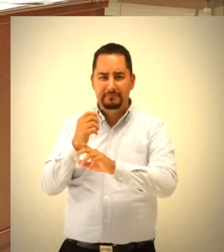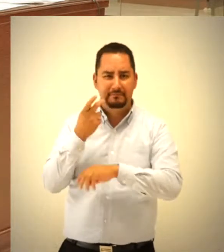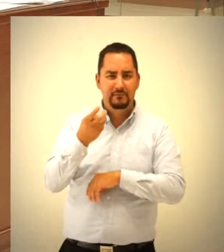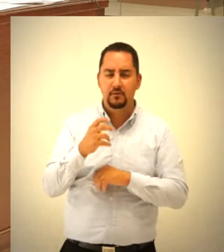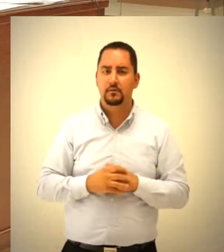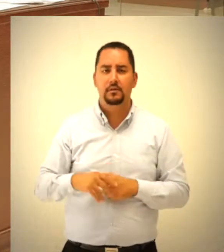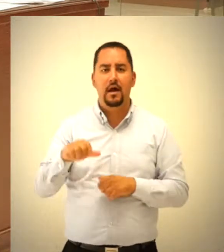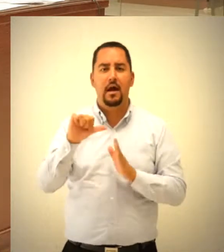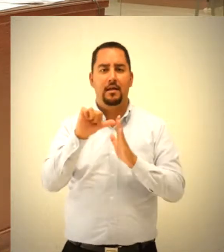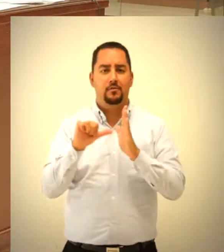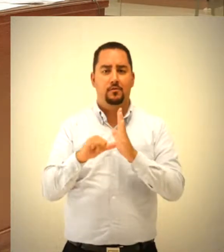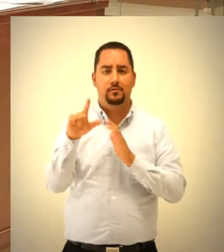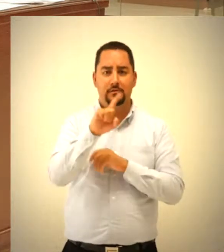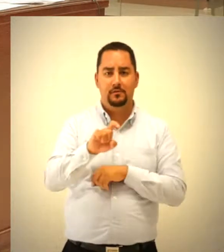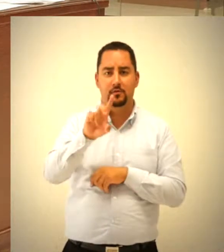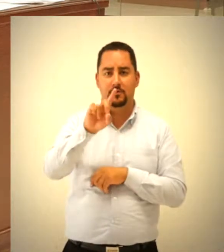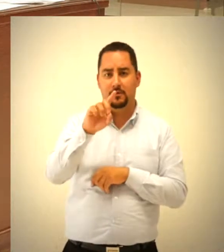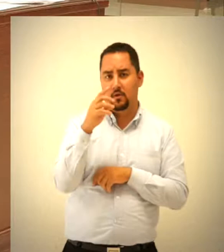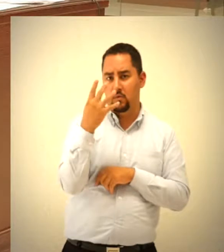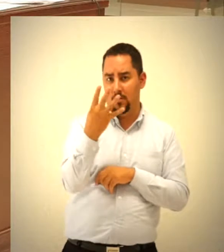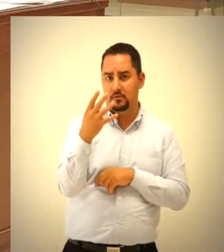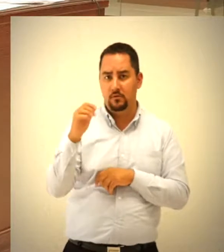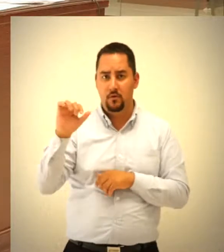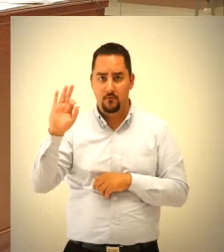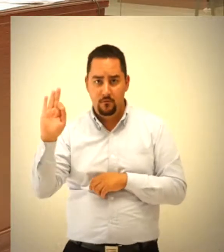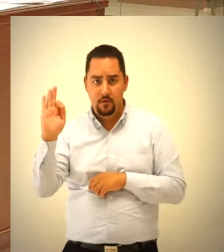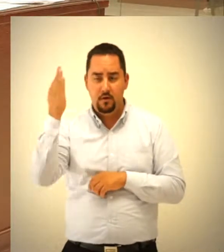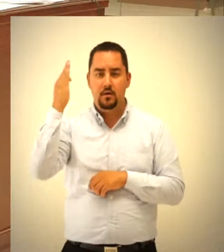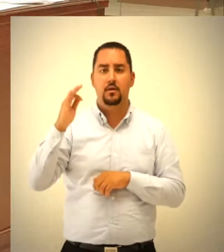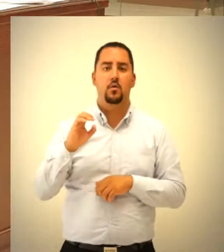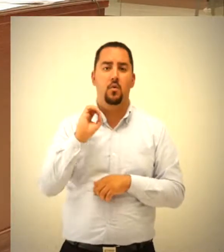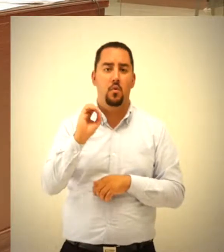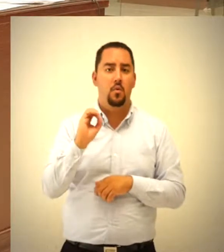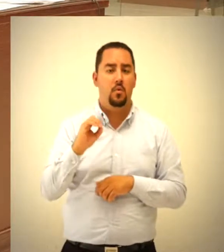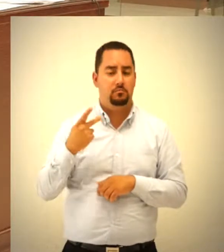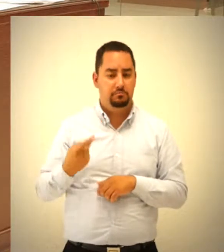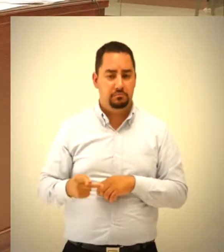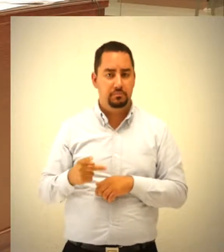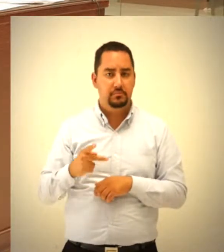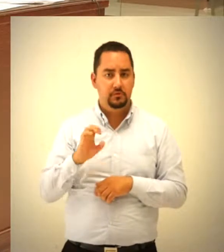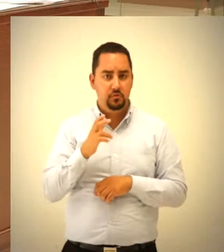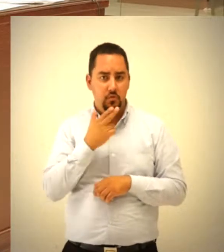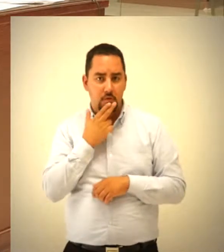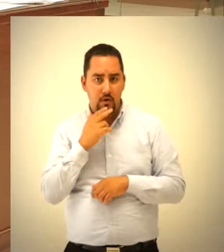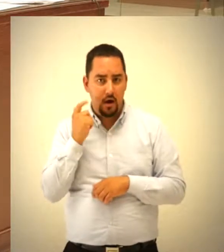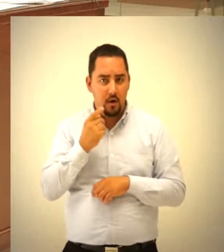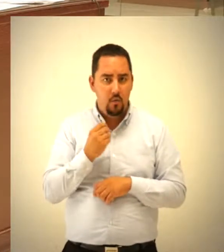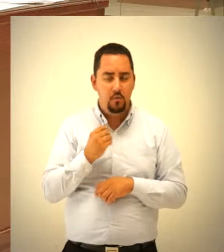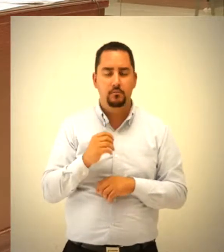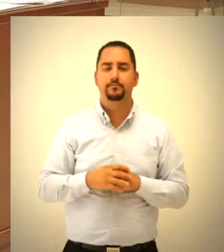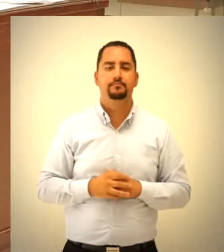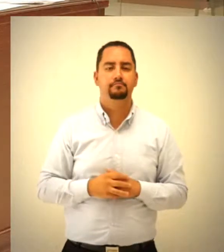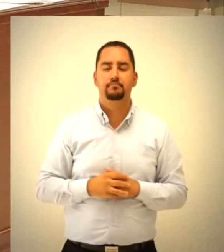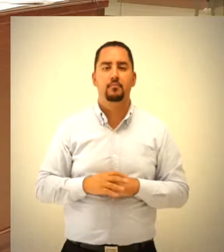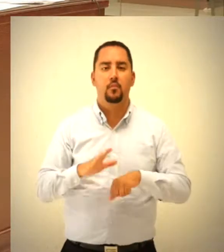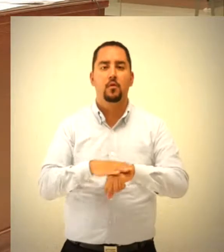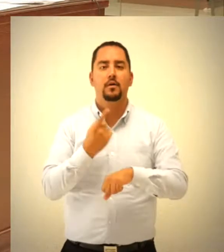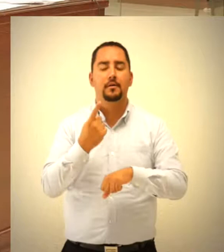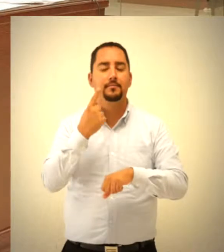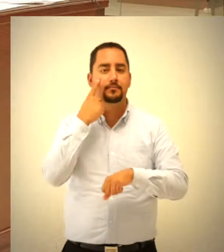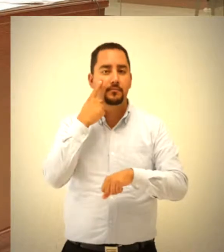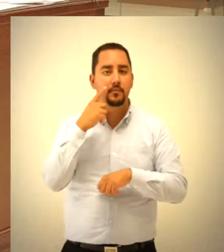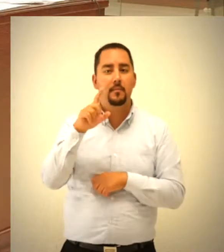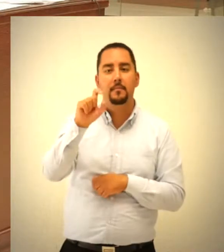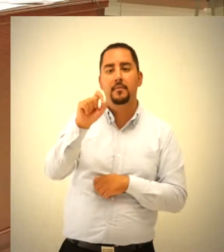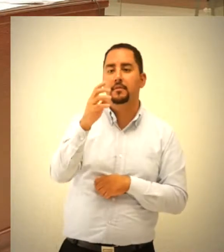134 de la Constitución Federal ni a lo dispuesto por la legislación local. Ello toda vez que se encuentra acreditado que el